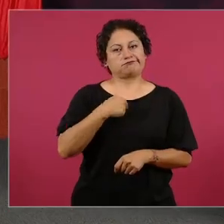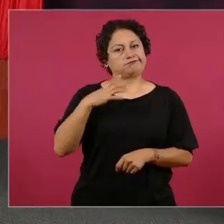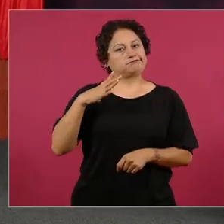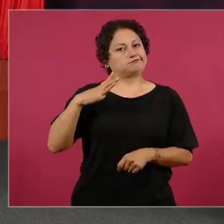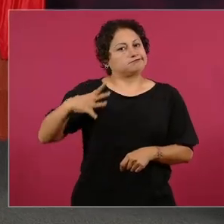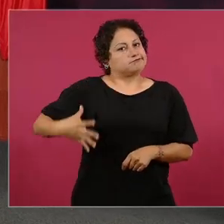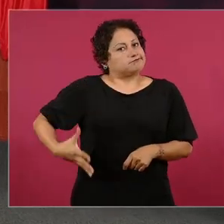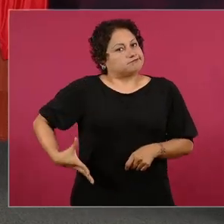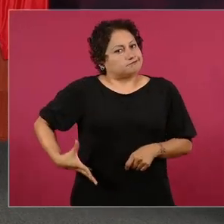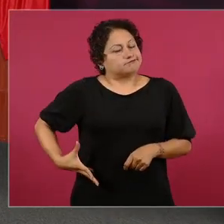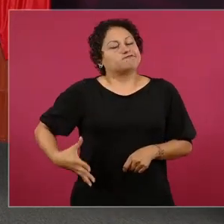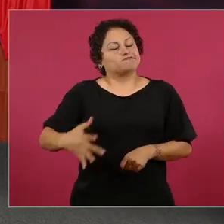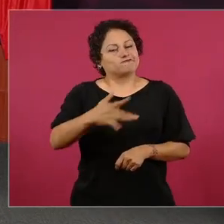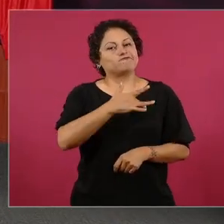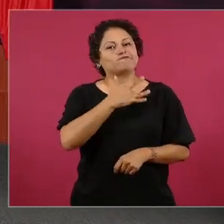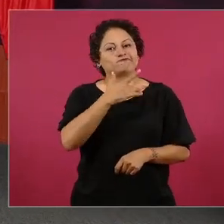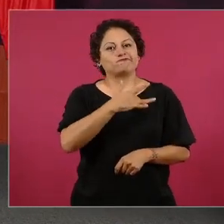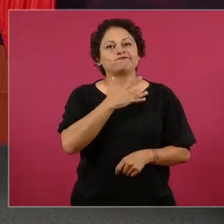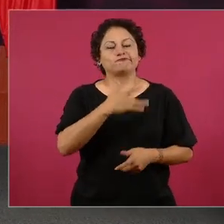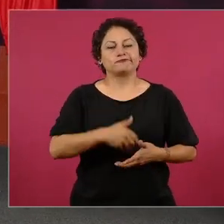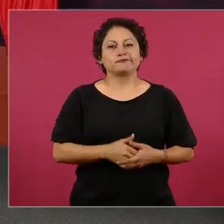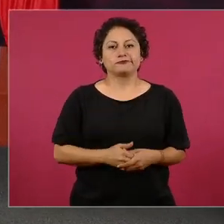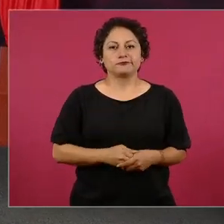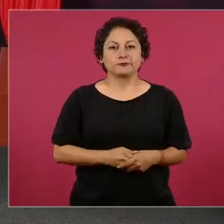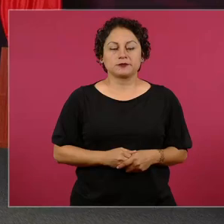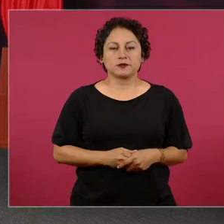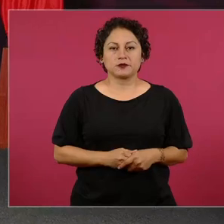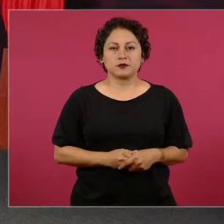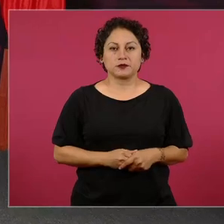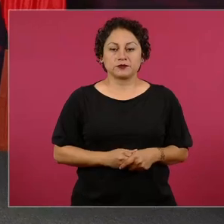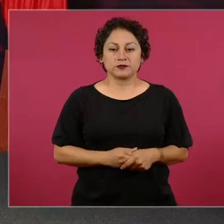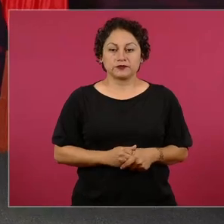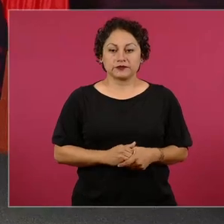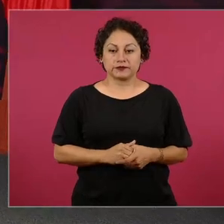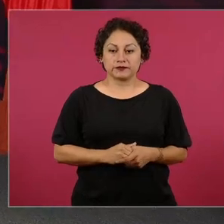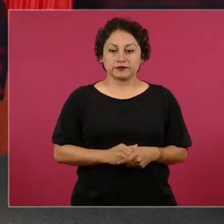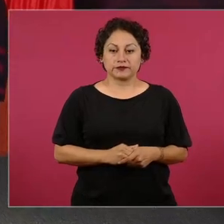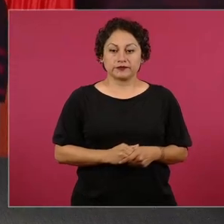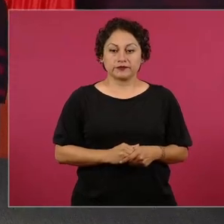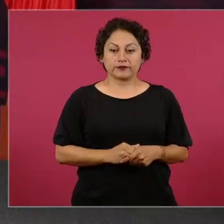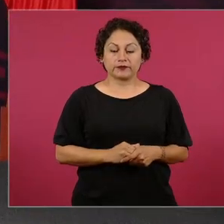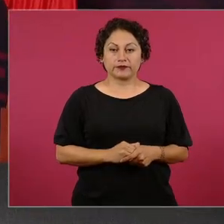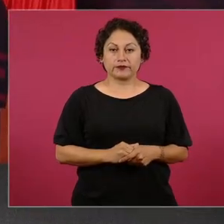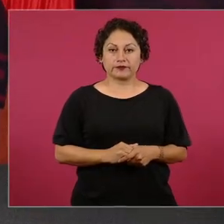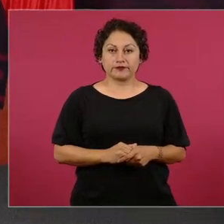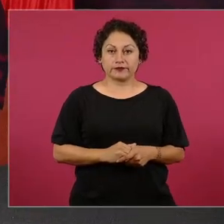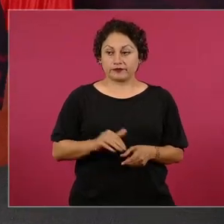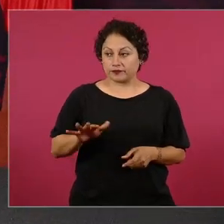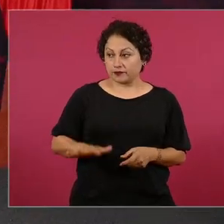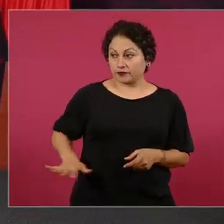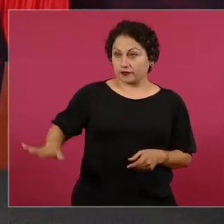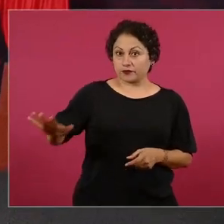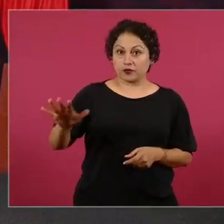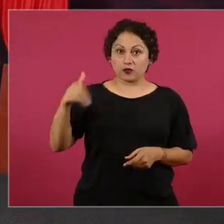se trata de un pueblo con mucha cultura,